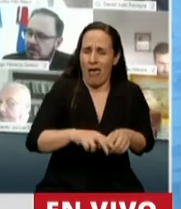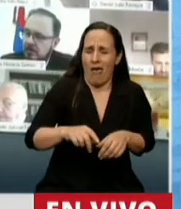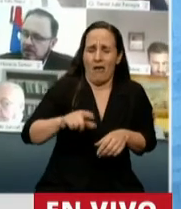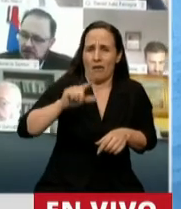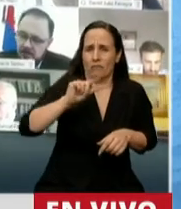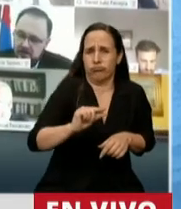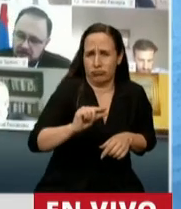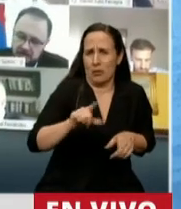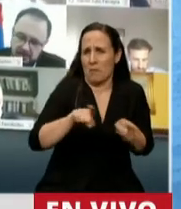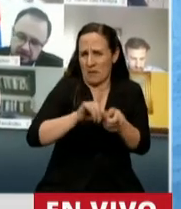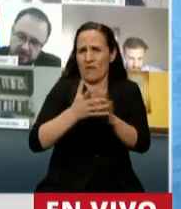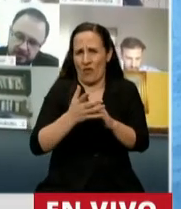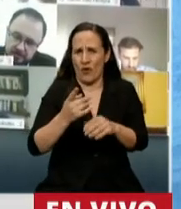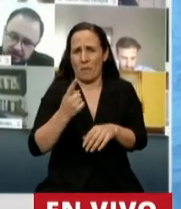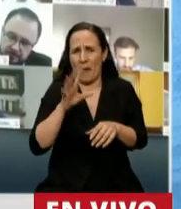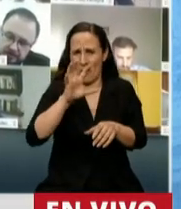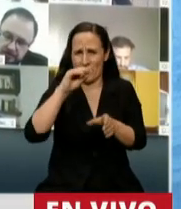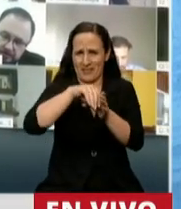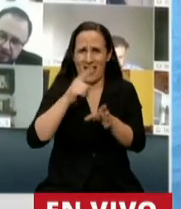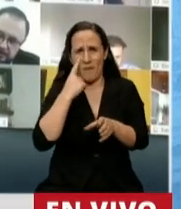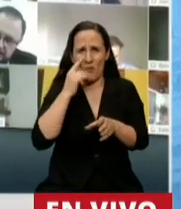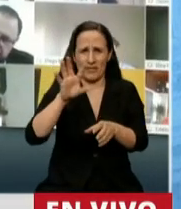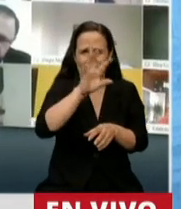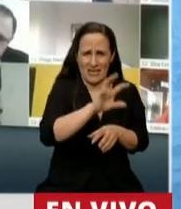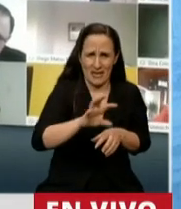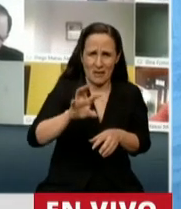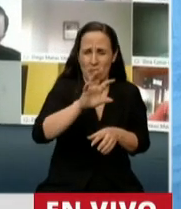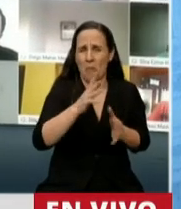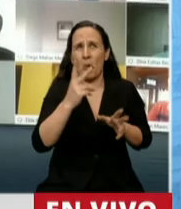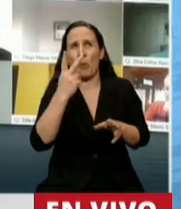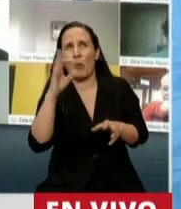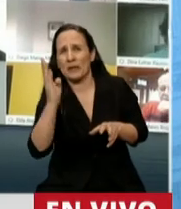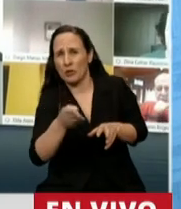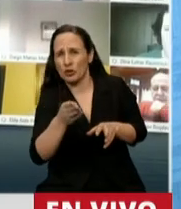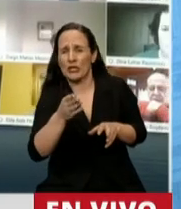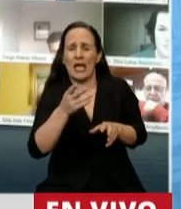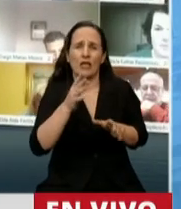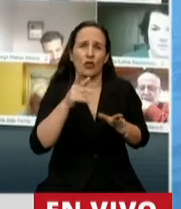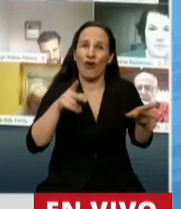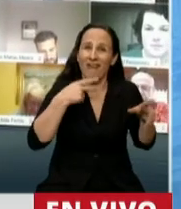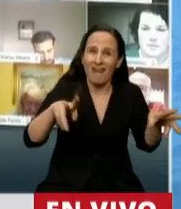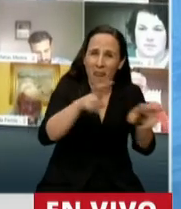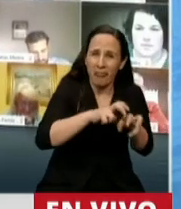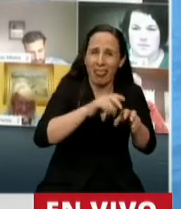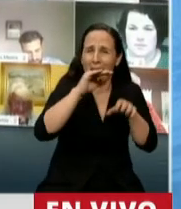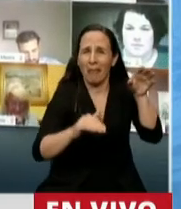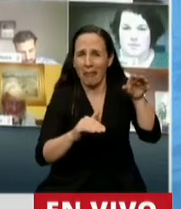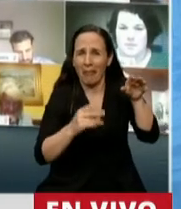hecho que se replique en cada municipio del interior provincial, niveles que superan el 20% de caída en la recaduación ordinaria,